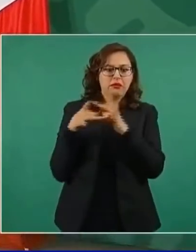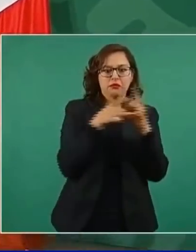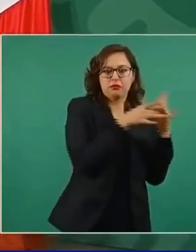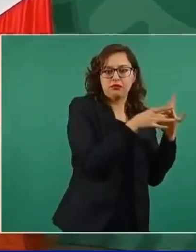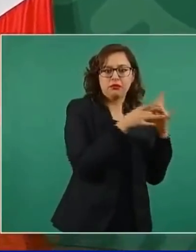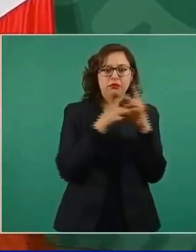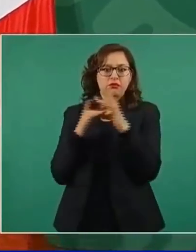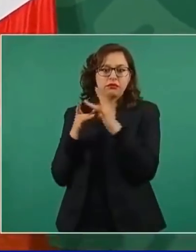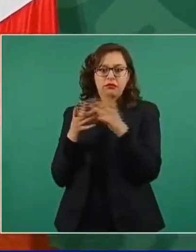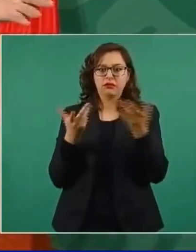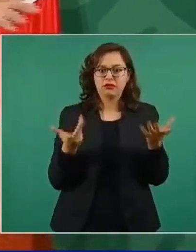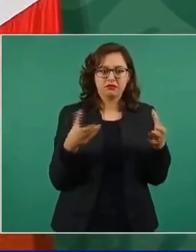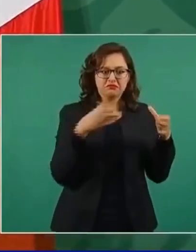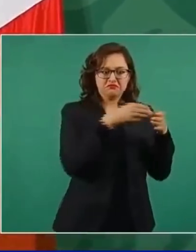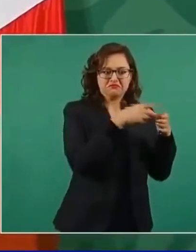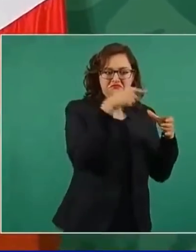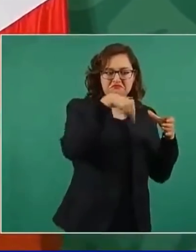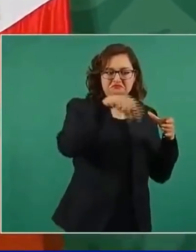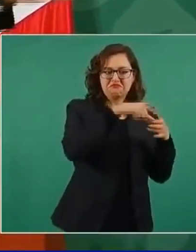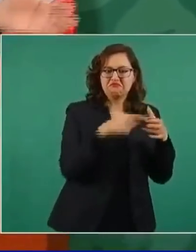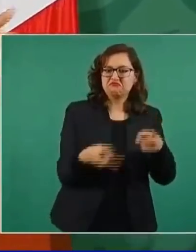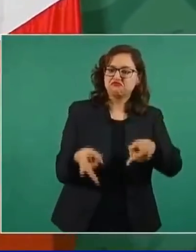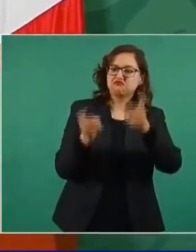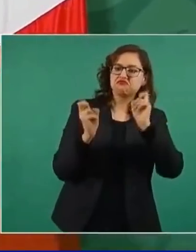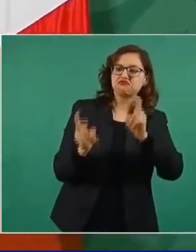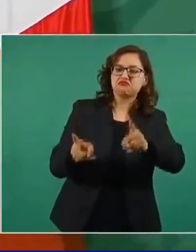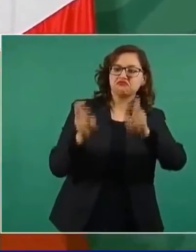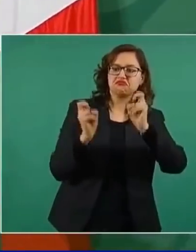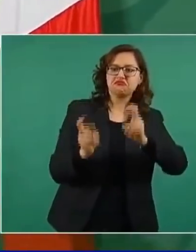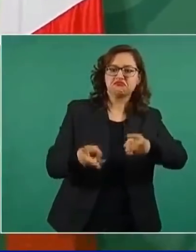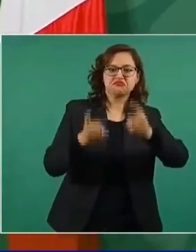y dejándose injusticia